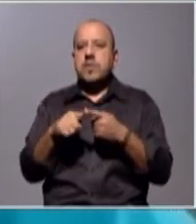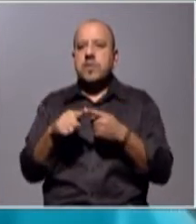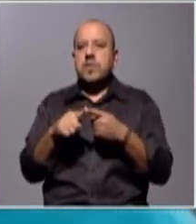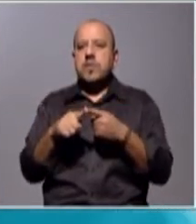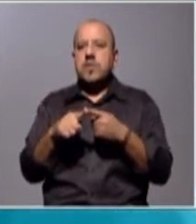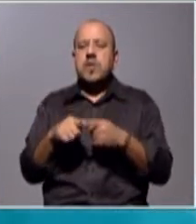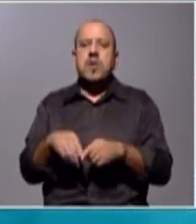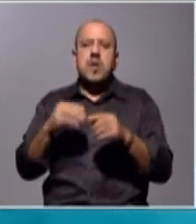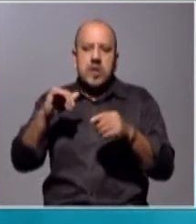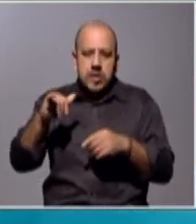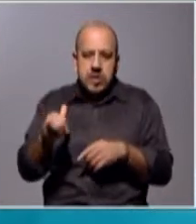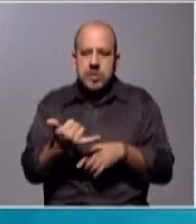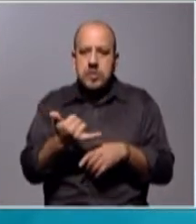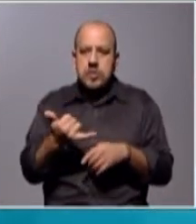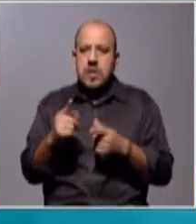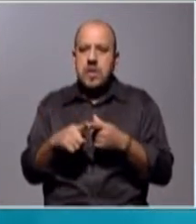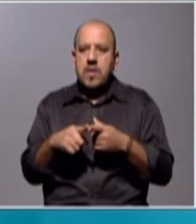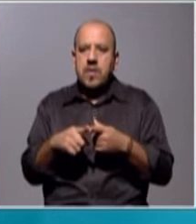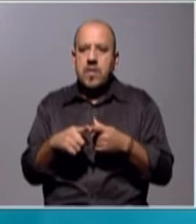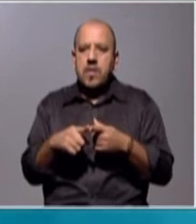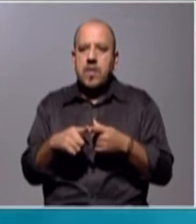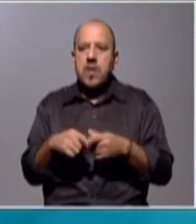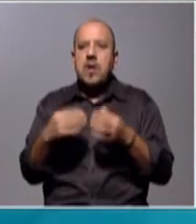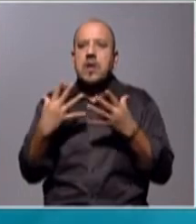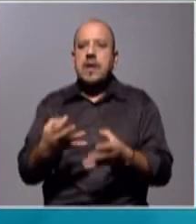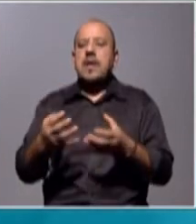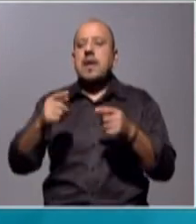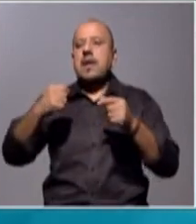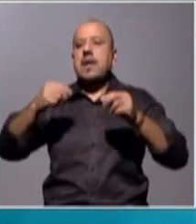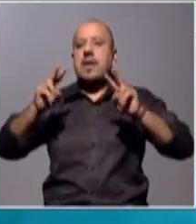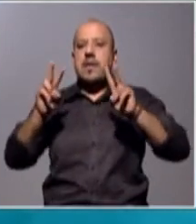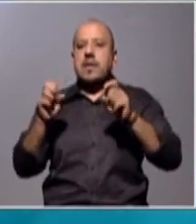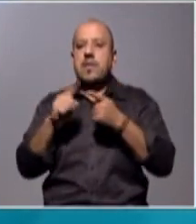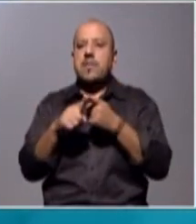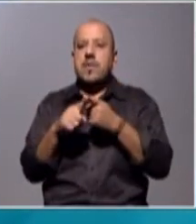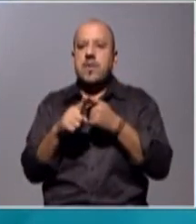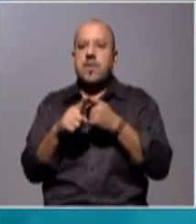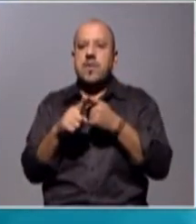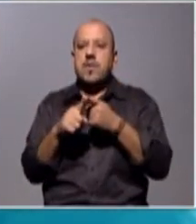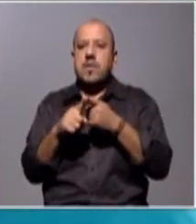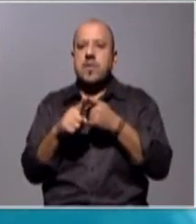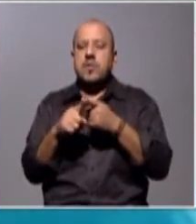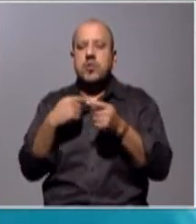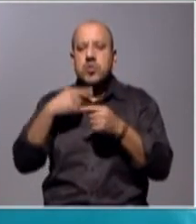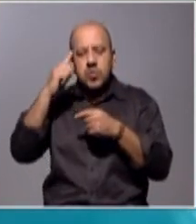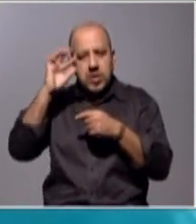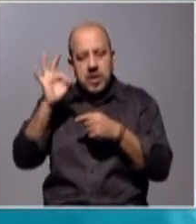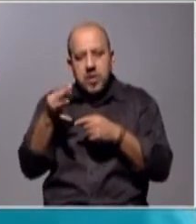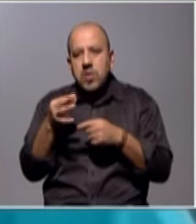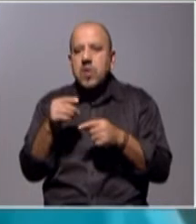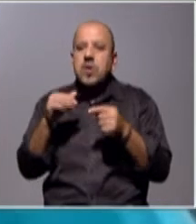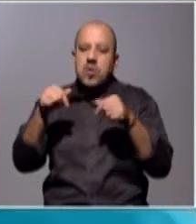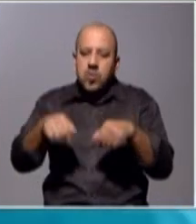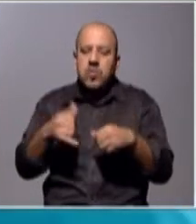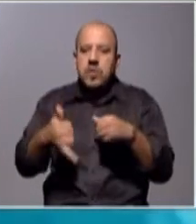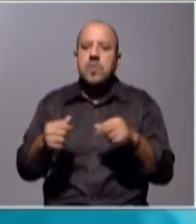tal vez ya estaban instauradas, pero nosotros queríamos transmitirles los temores, y analizar ese tipo de cosas, y yo creo que es como debemos